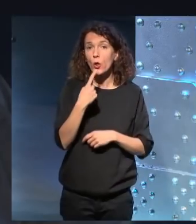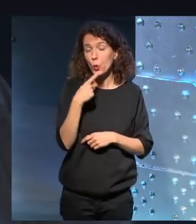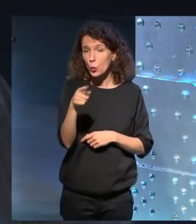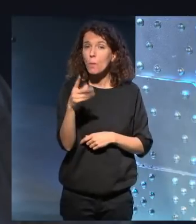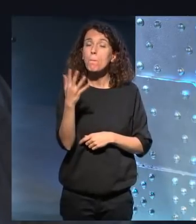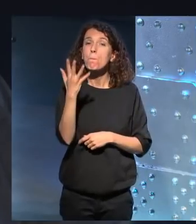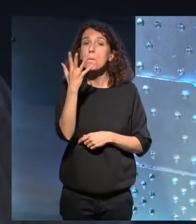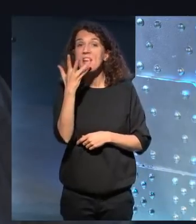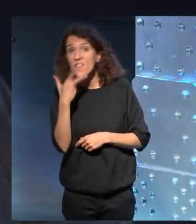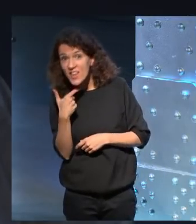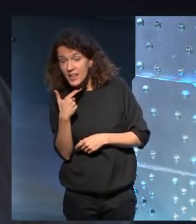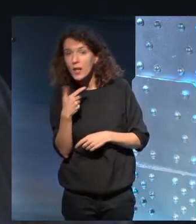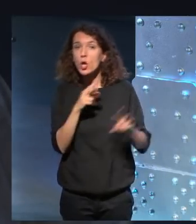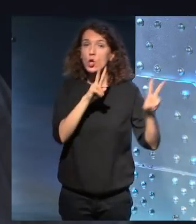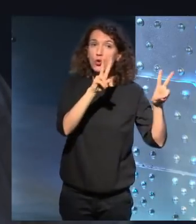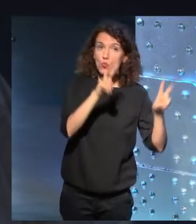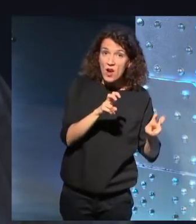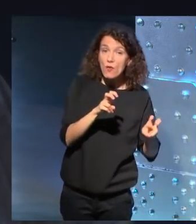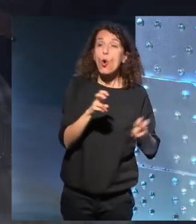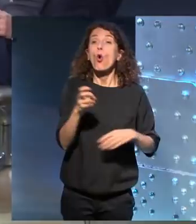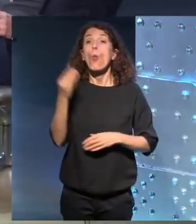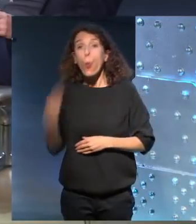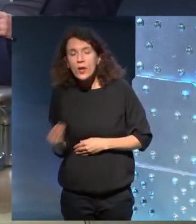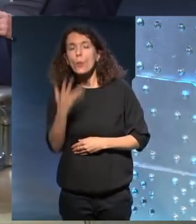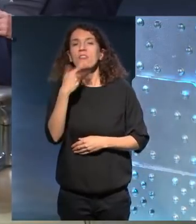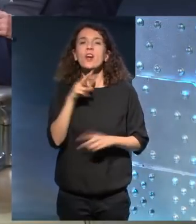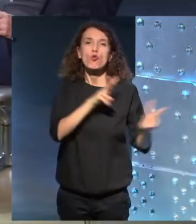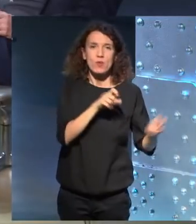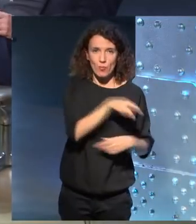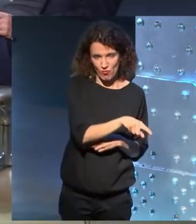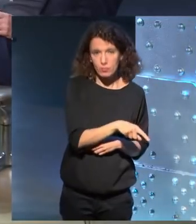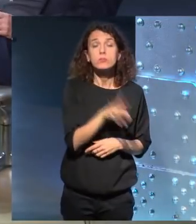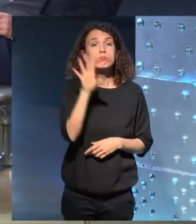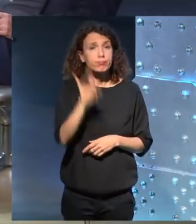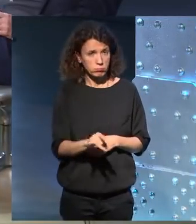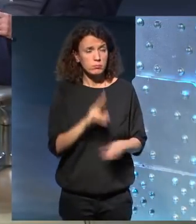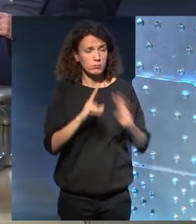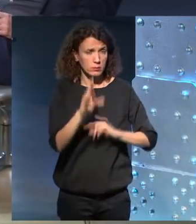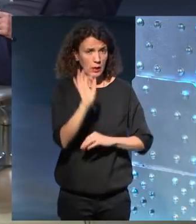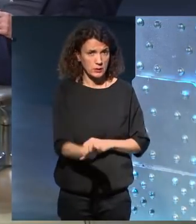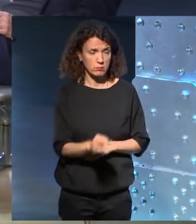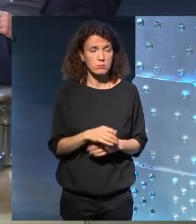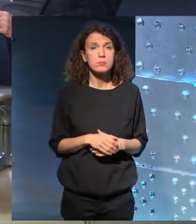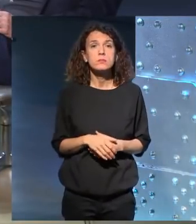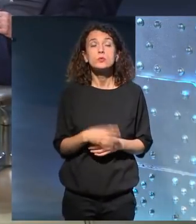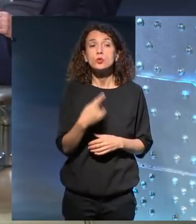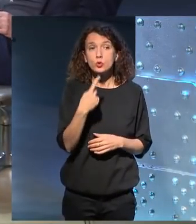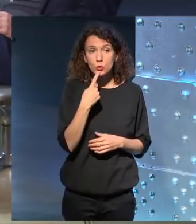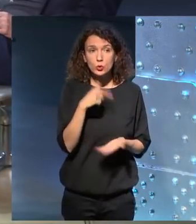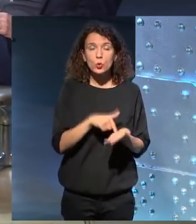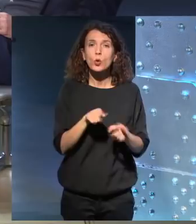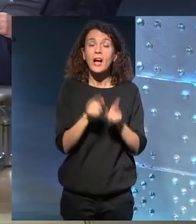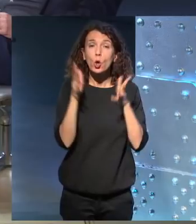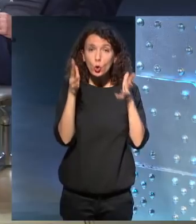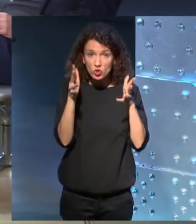dicho que preferías lo nuevo a lo bueno. Sí. Sí. Sí. Y si yo le diera algún